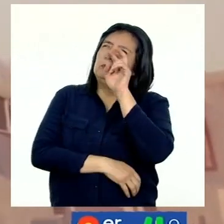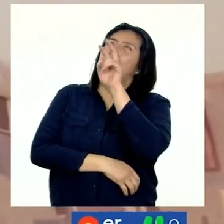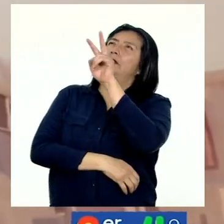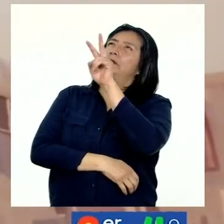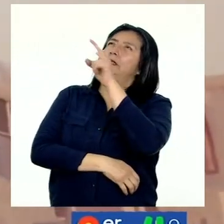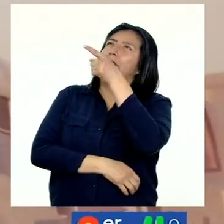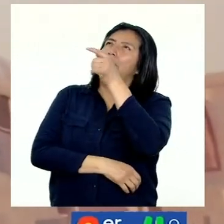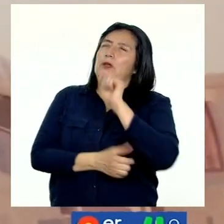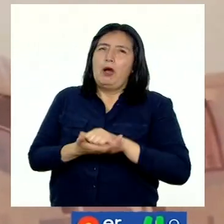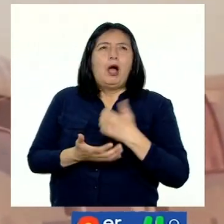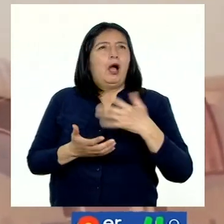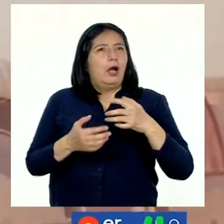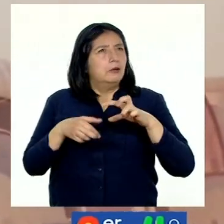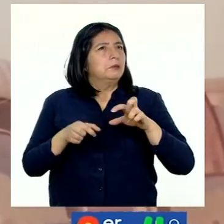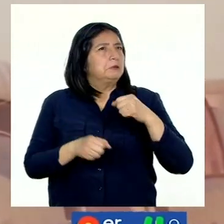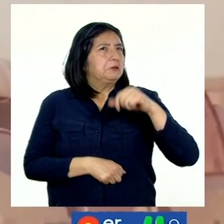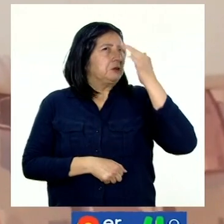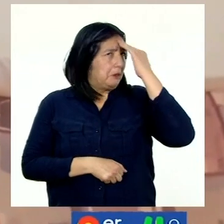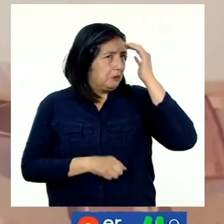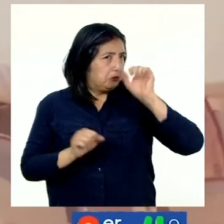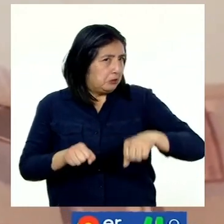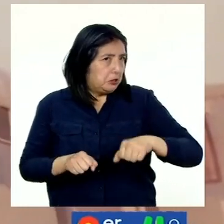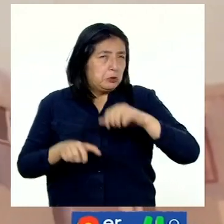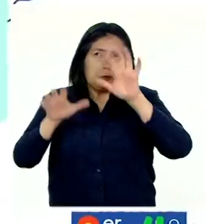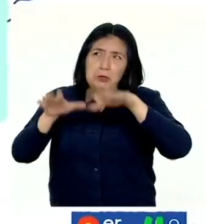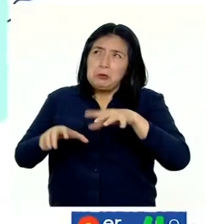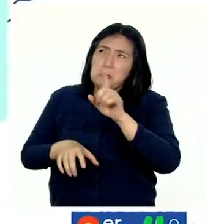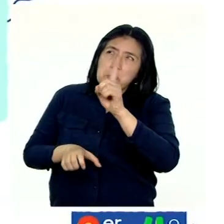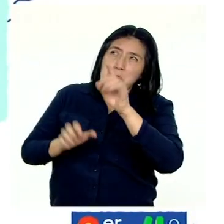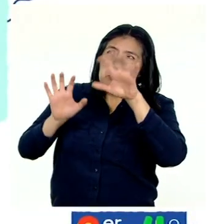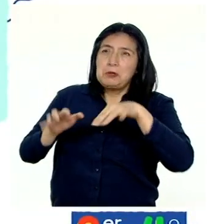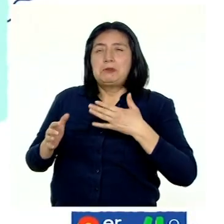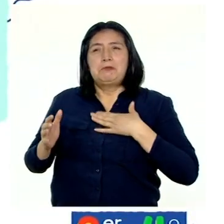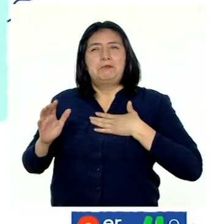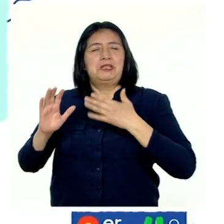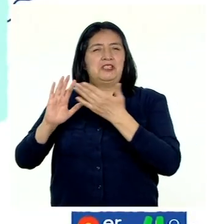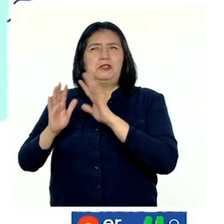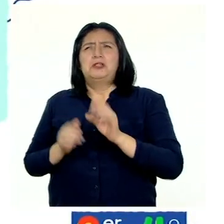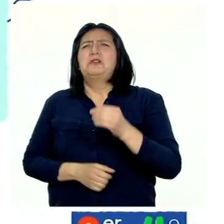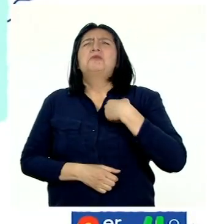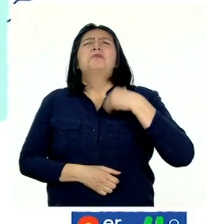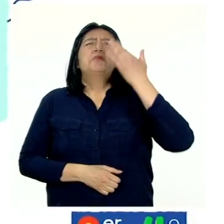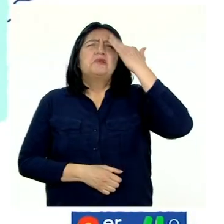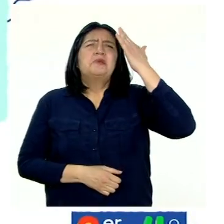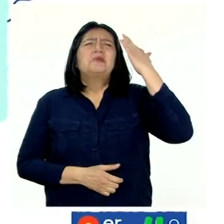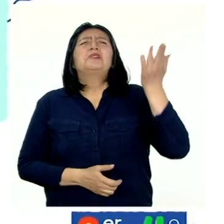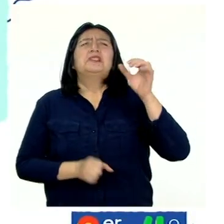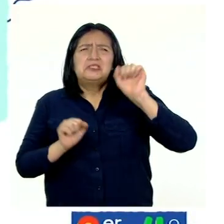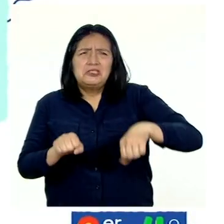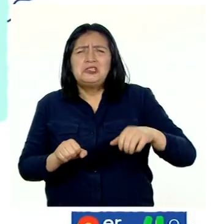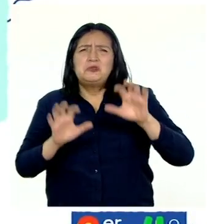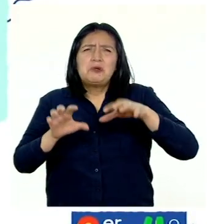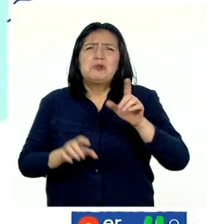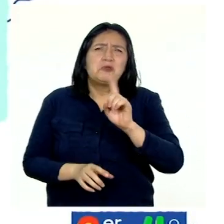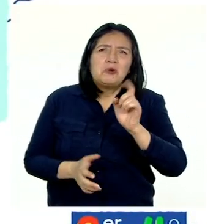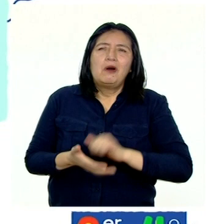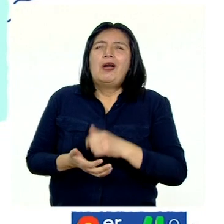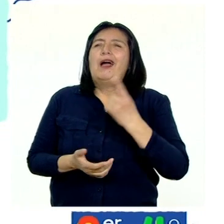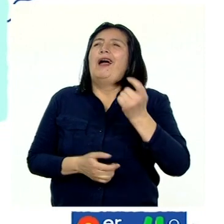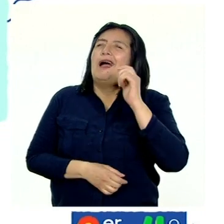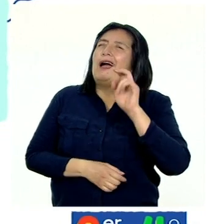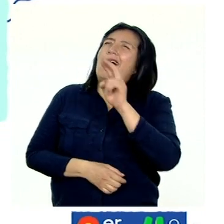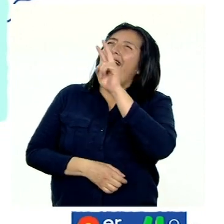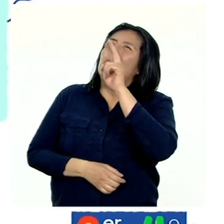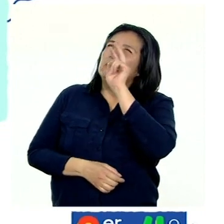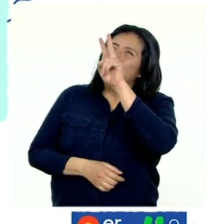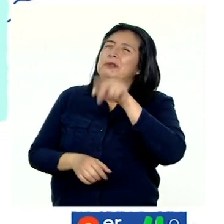que me permitirán saber si lloverá en mi ciudad. ¿Cómo sé que va a llover en Huancayo? Una de las señas de